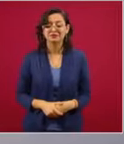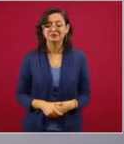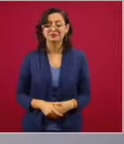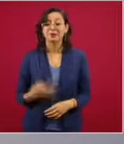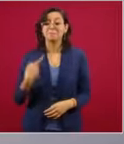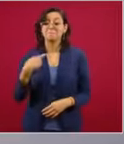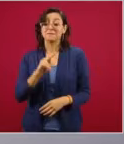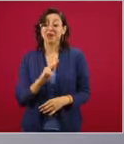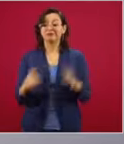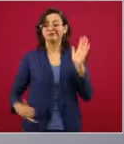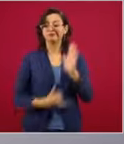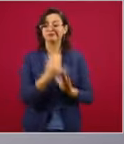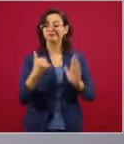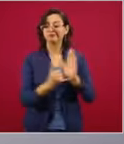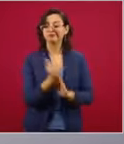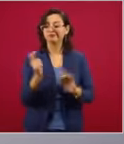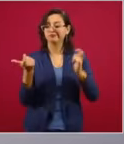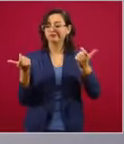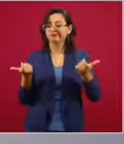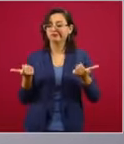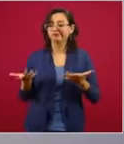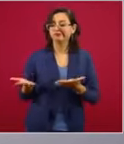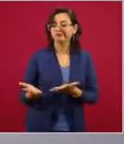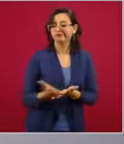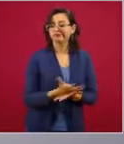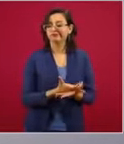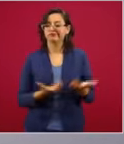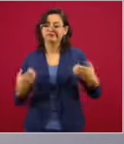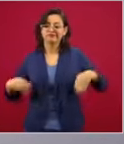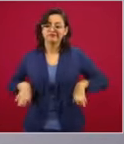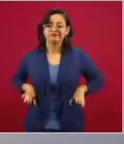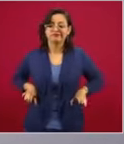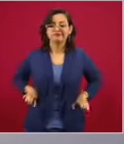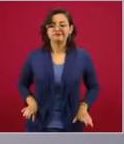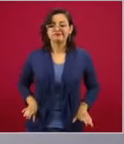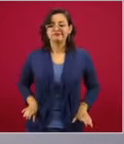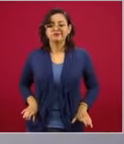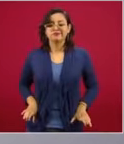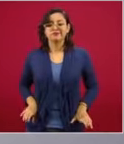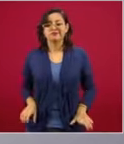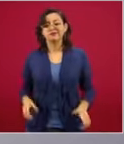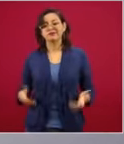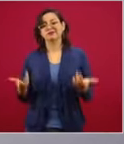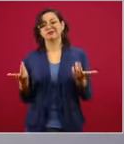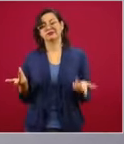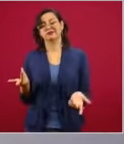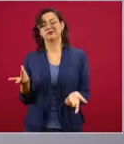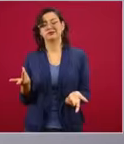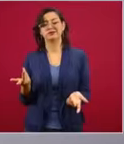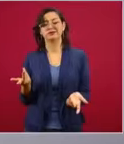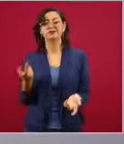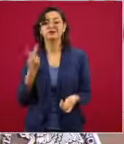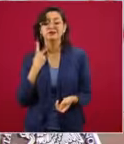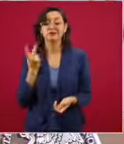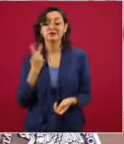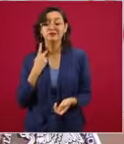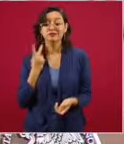se enriquecieron políticos y estos